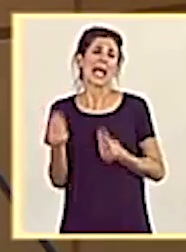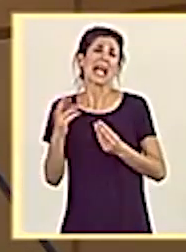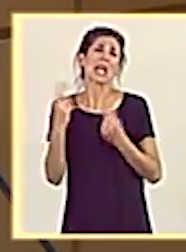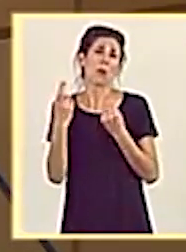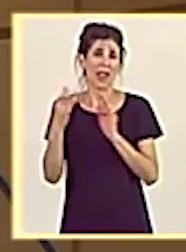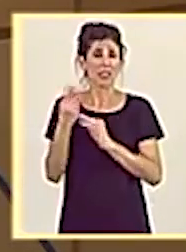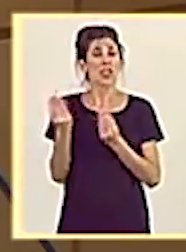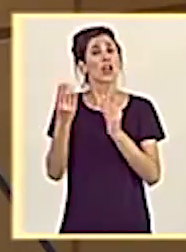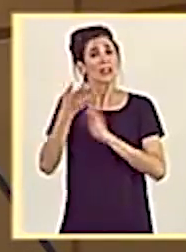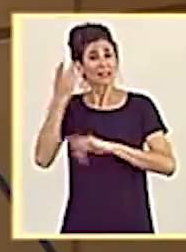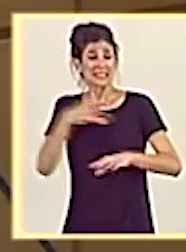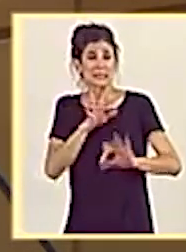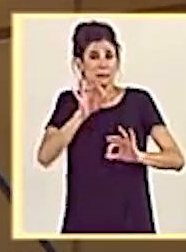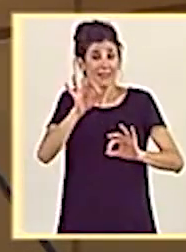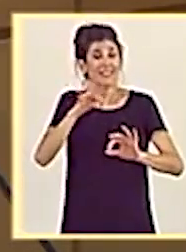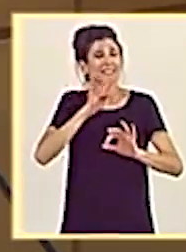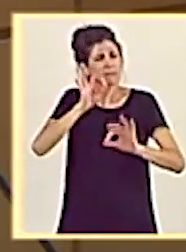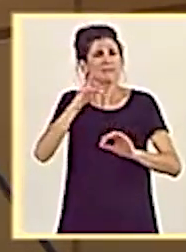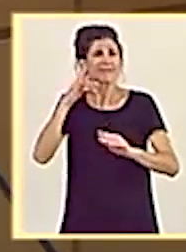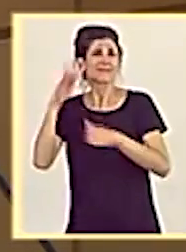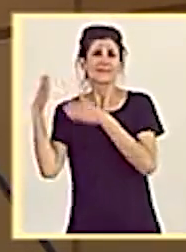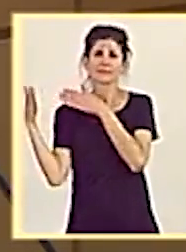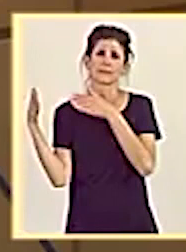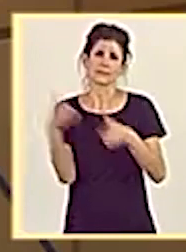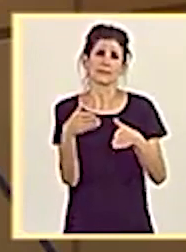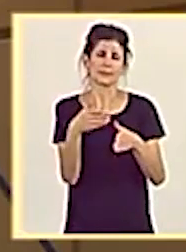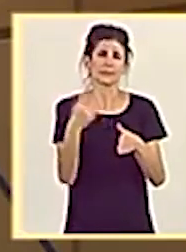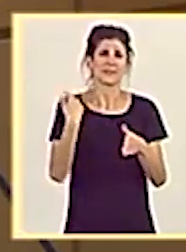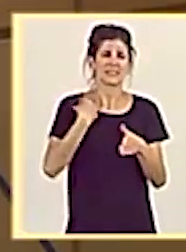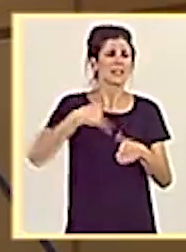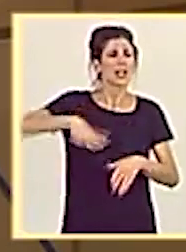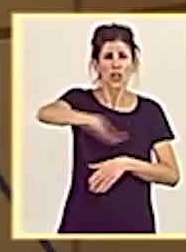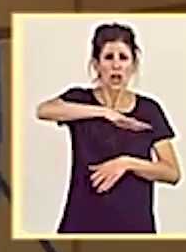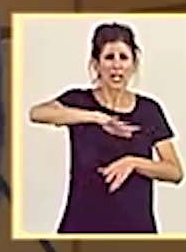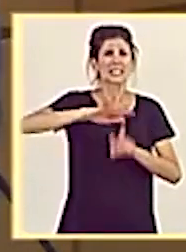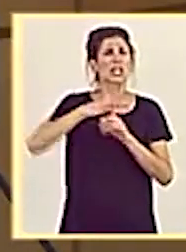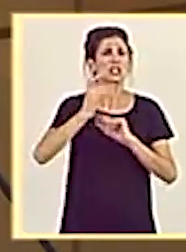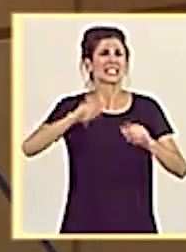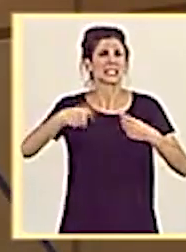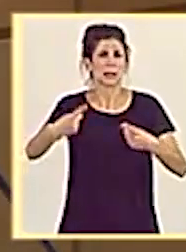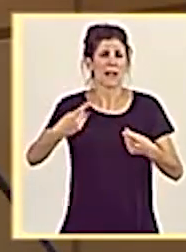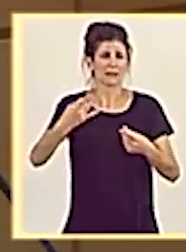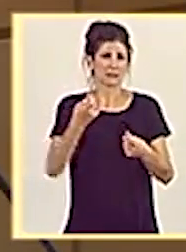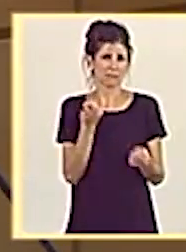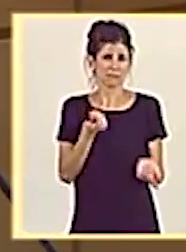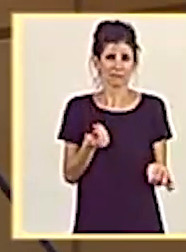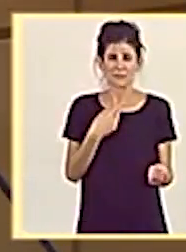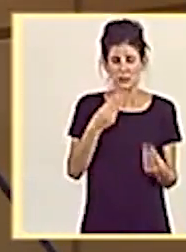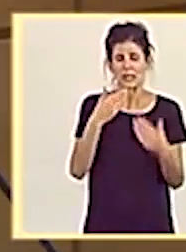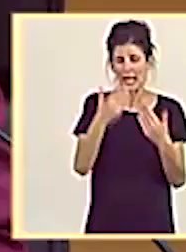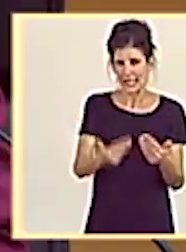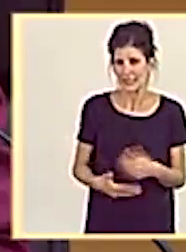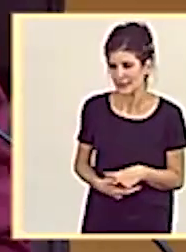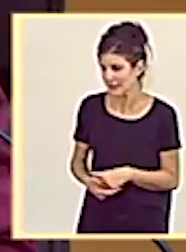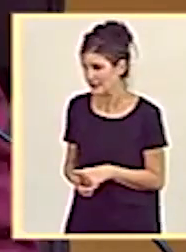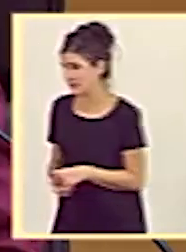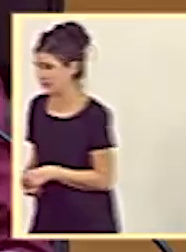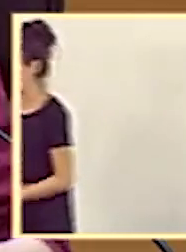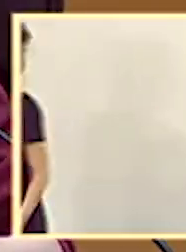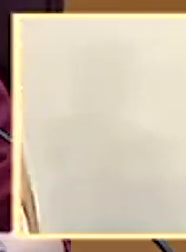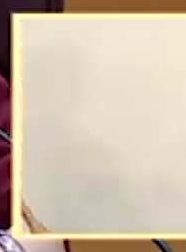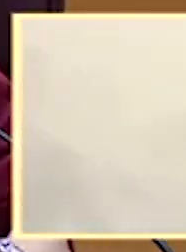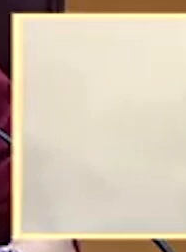y, en especial, aquellos destinados a infraestructuras y ecosistemas resilientes. Muchas gracias. Gracias,